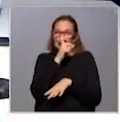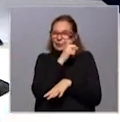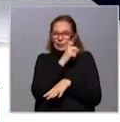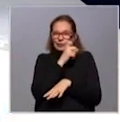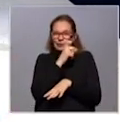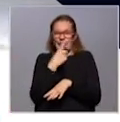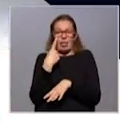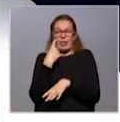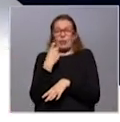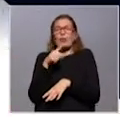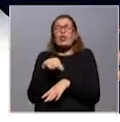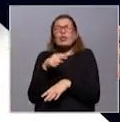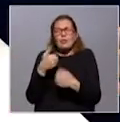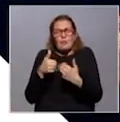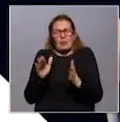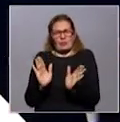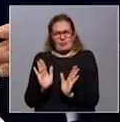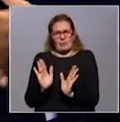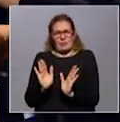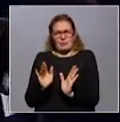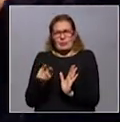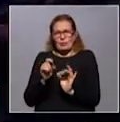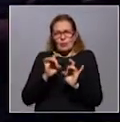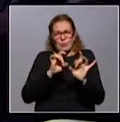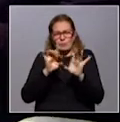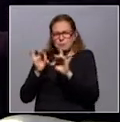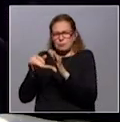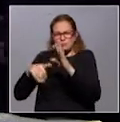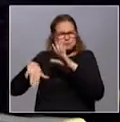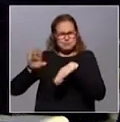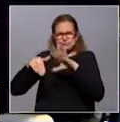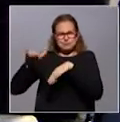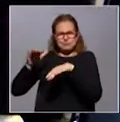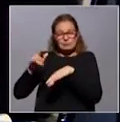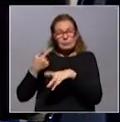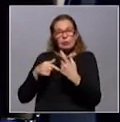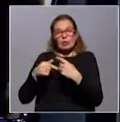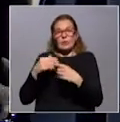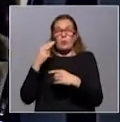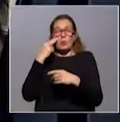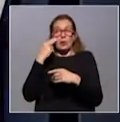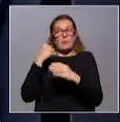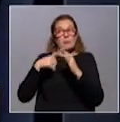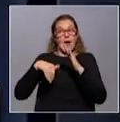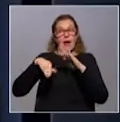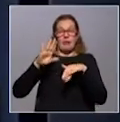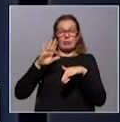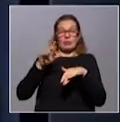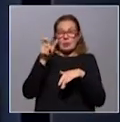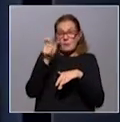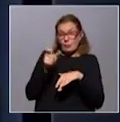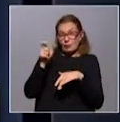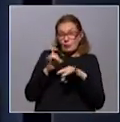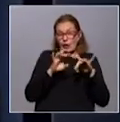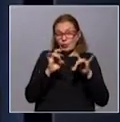identificar el foco. Quiere decir que ya es una diseminación masiva y, por tanto, el riesgo es mucho más alto y la población